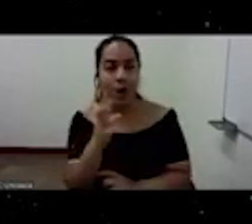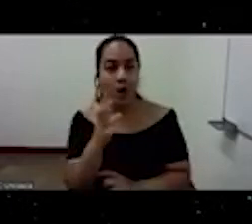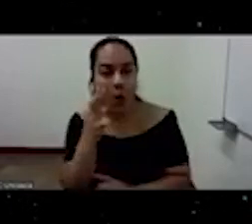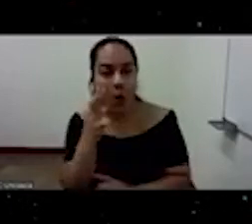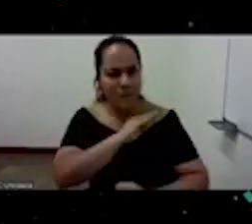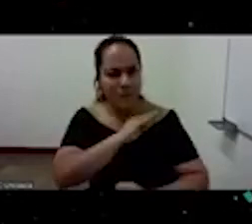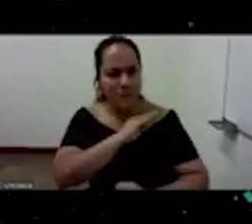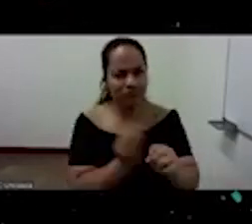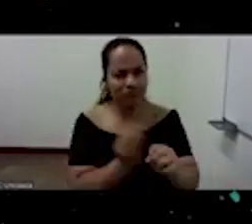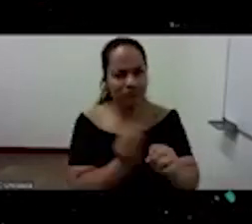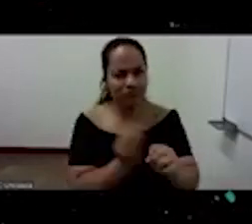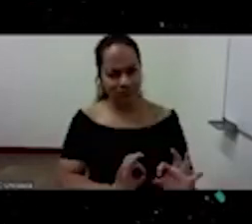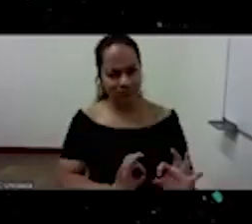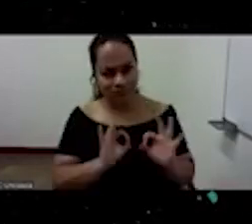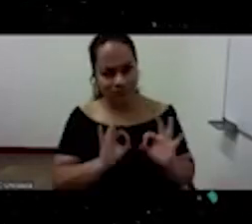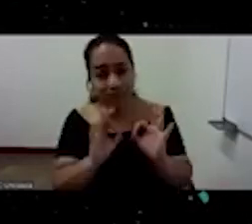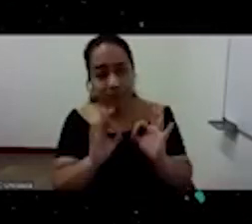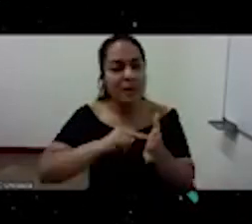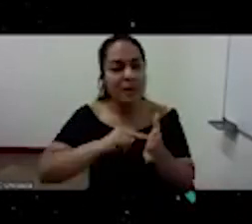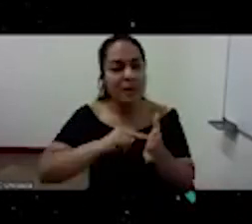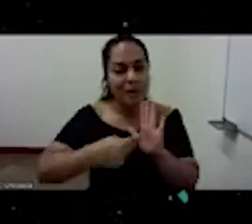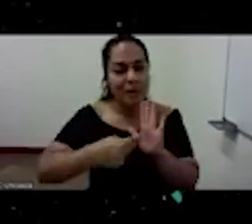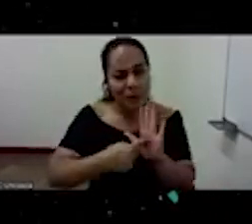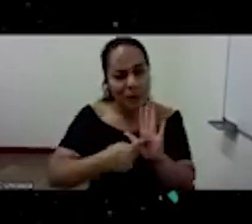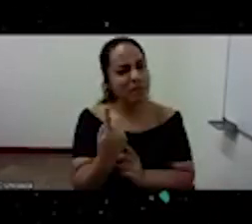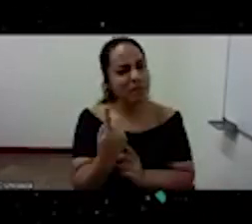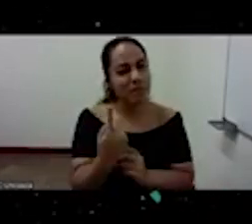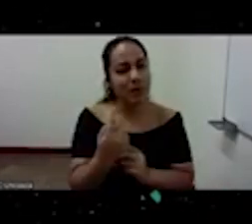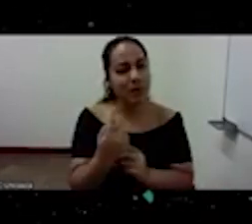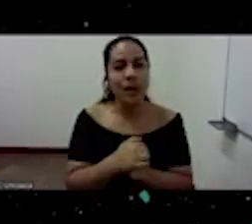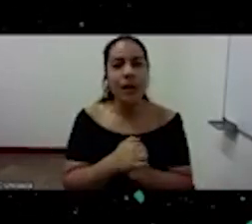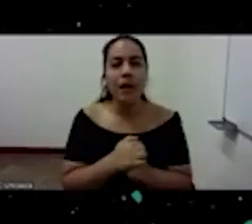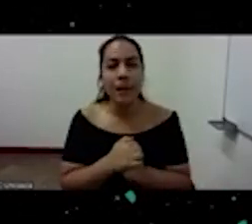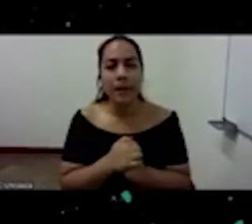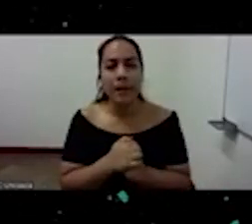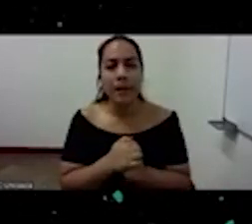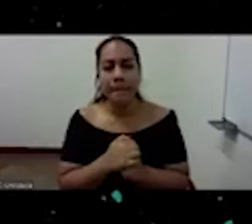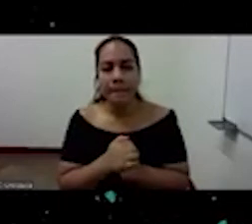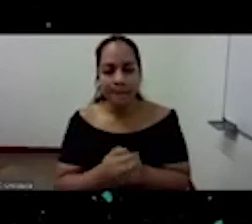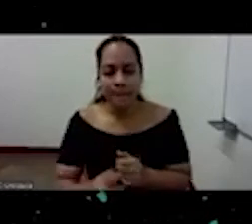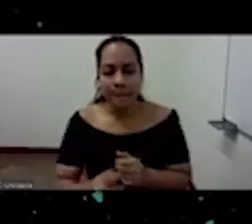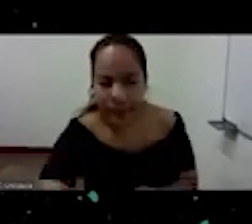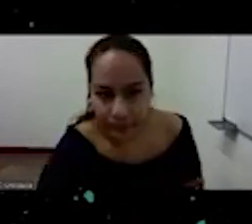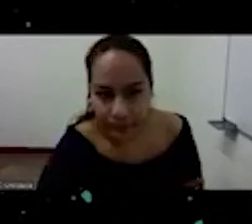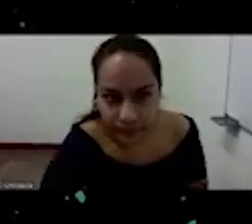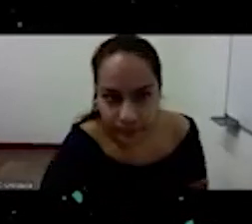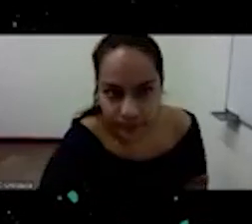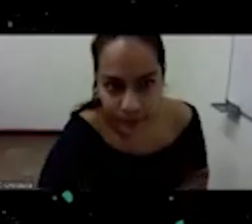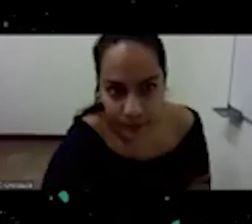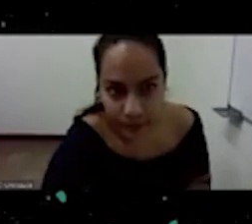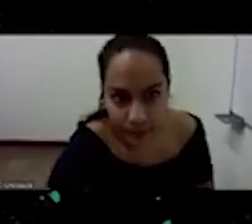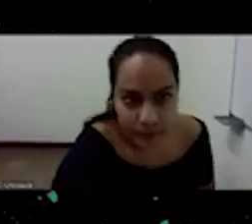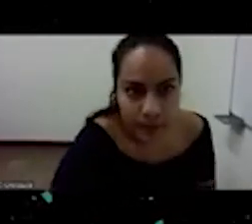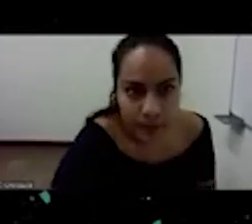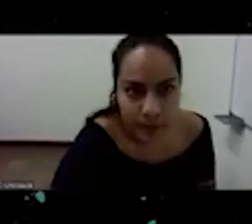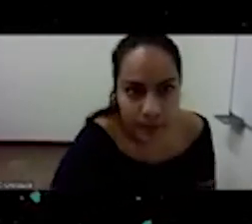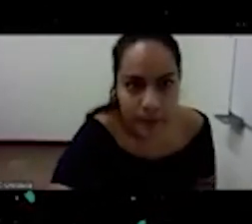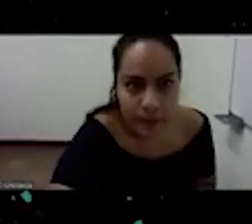consiste en submettir fortuna,